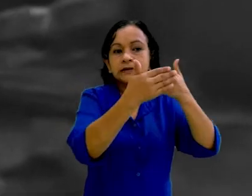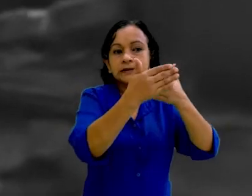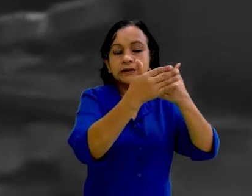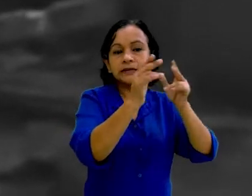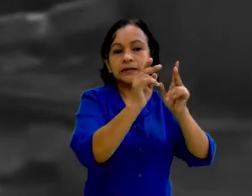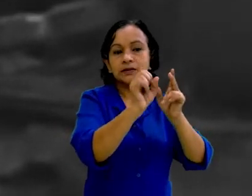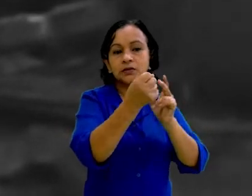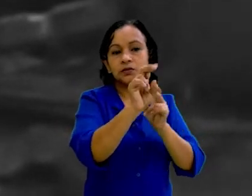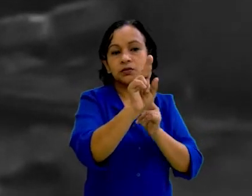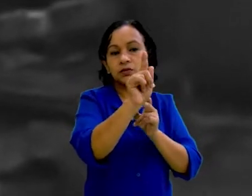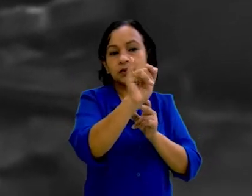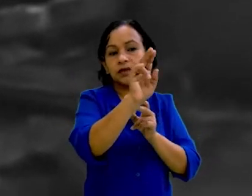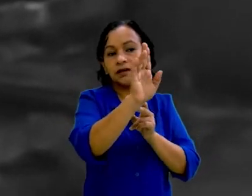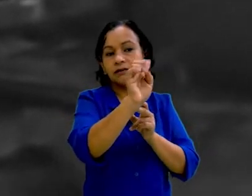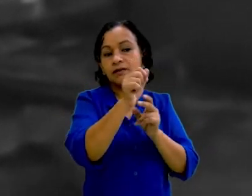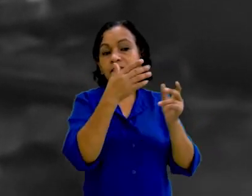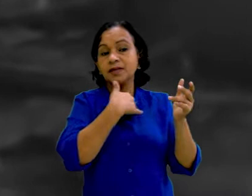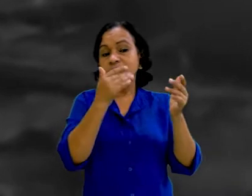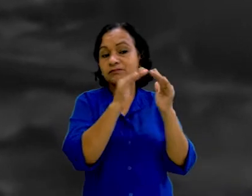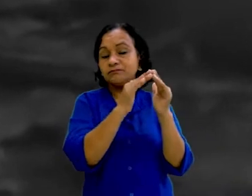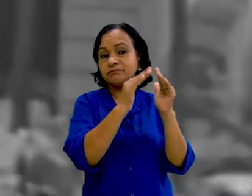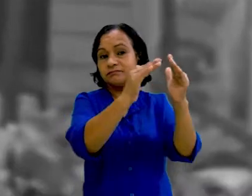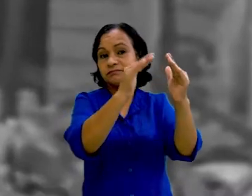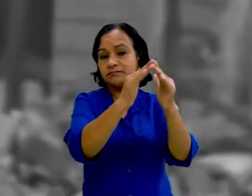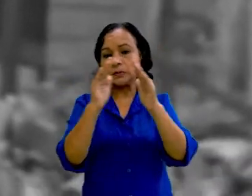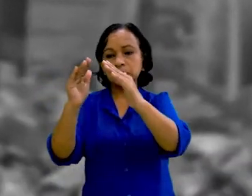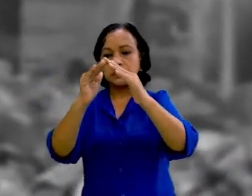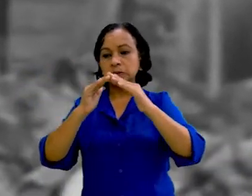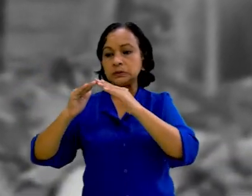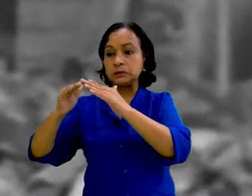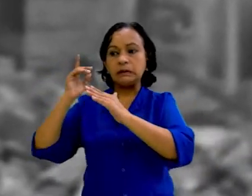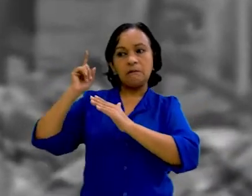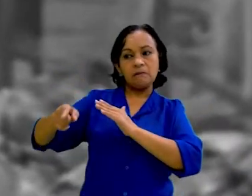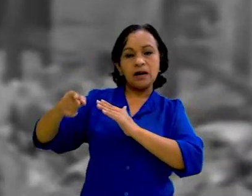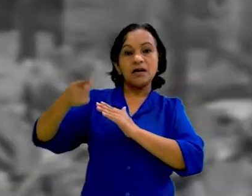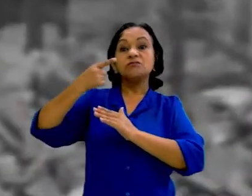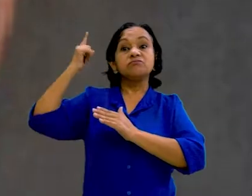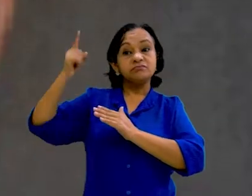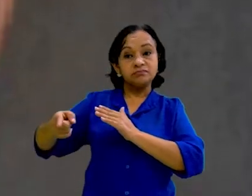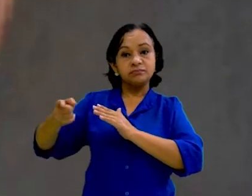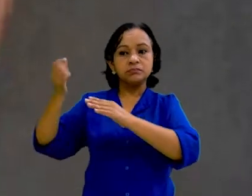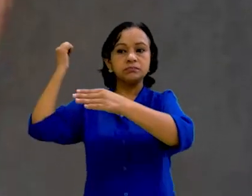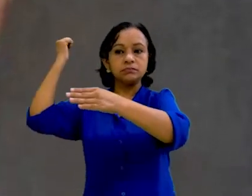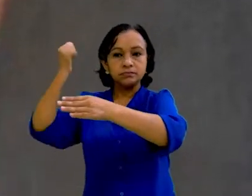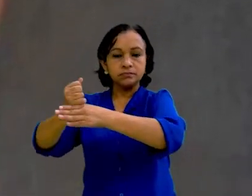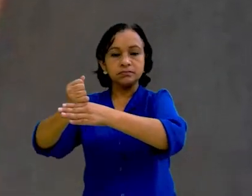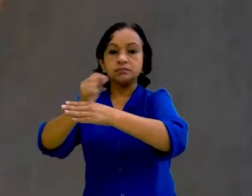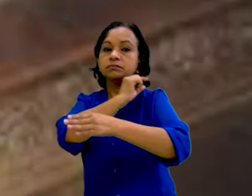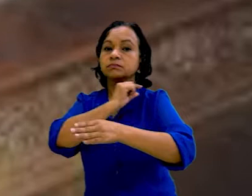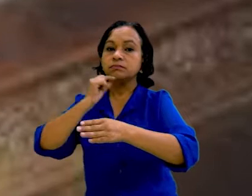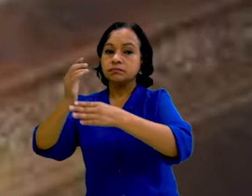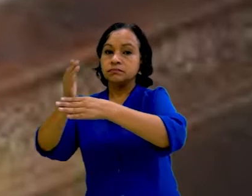poblado indígena de Sutiaba. Según cuentan, la ciudad estaba maldita, tras el asesinato de Fray Antonio de